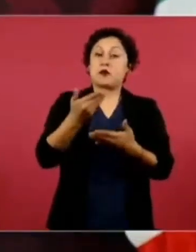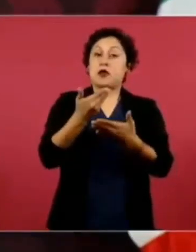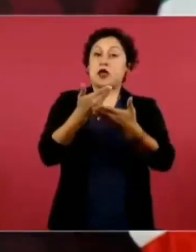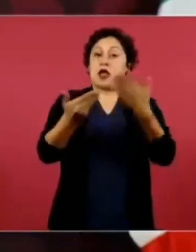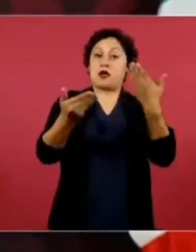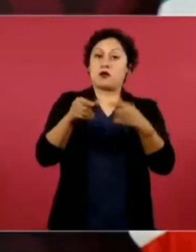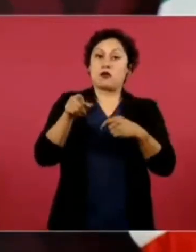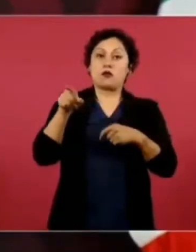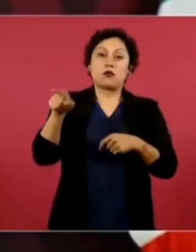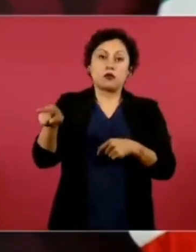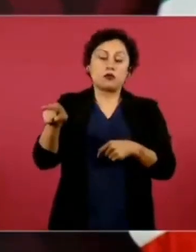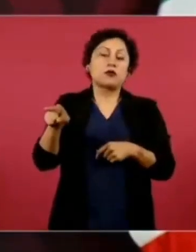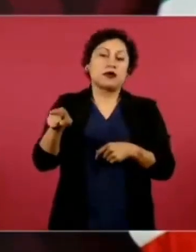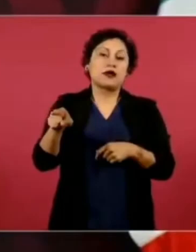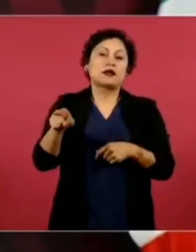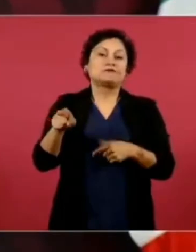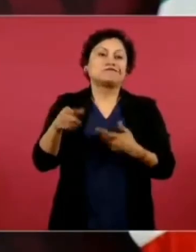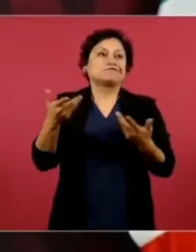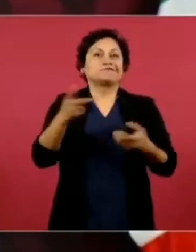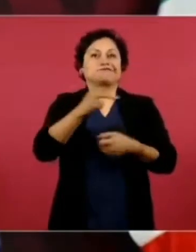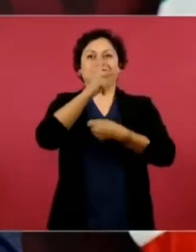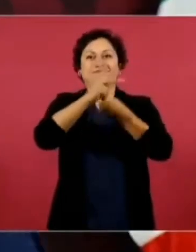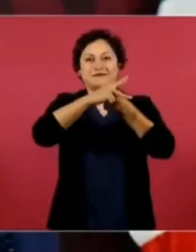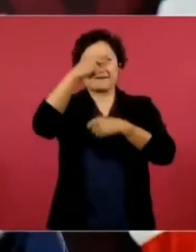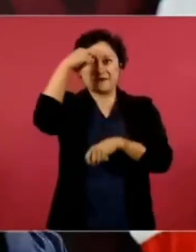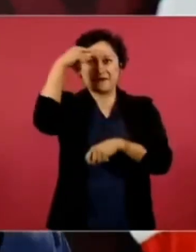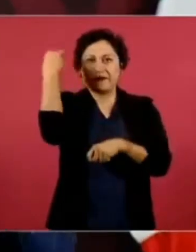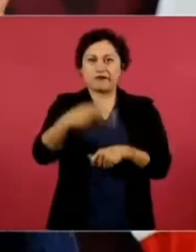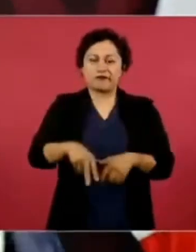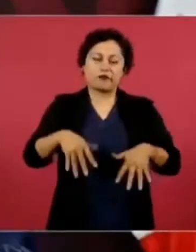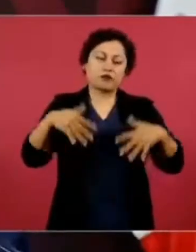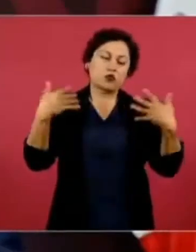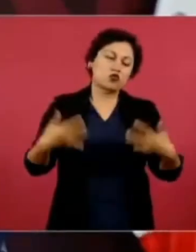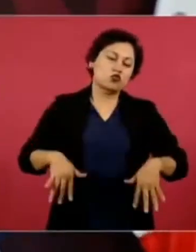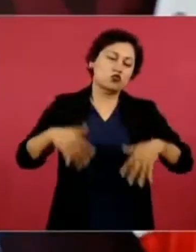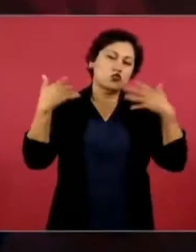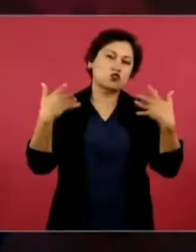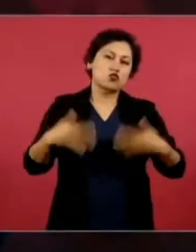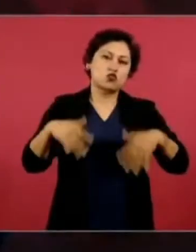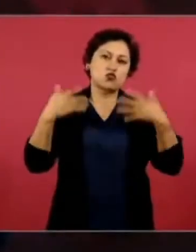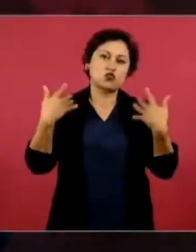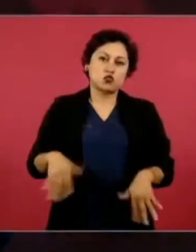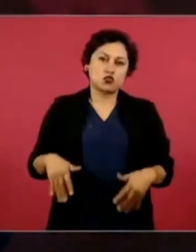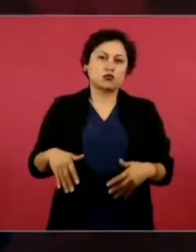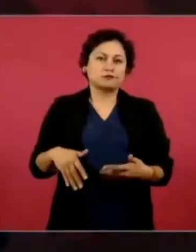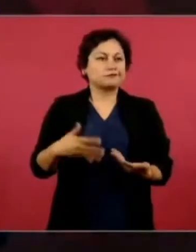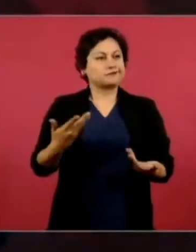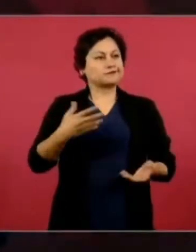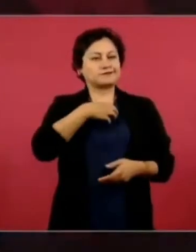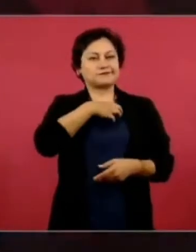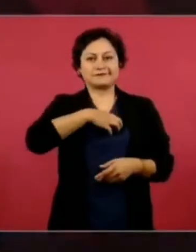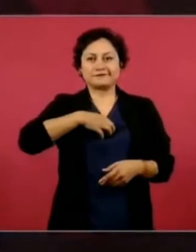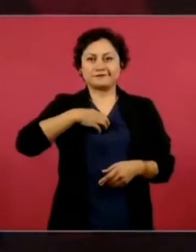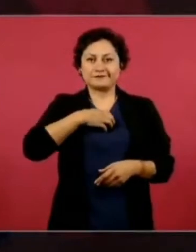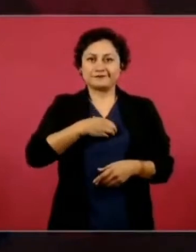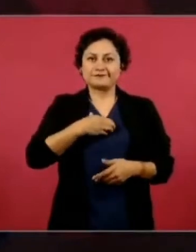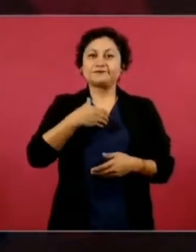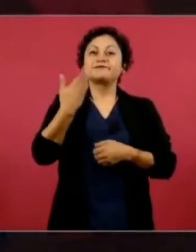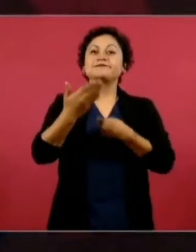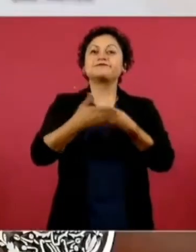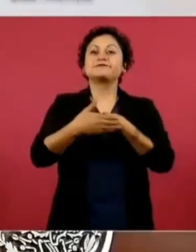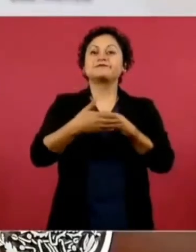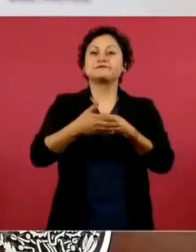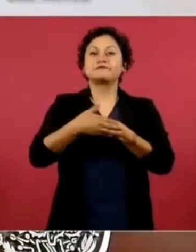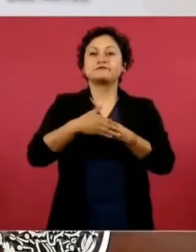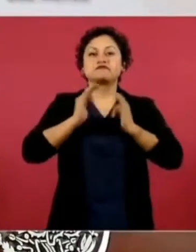los mexicanos, los mexicanos, tener la tranquilidad de que vamos a tener una